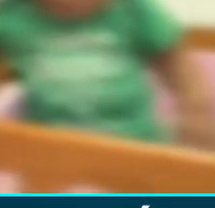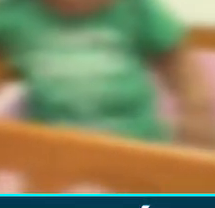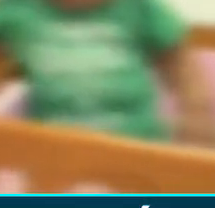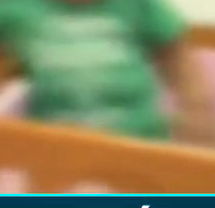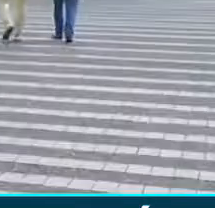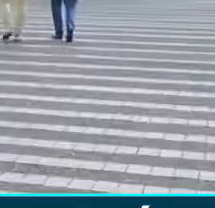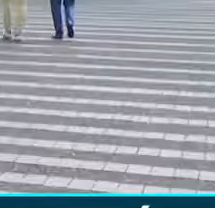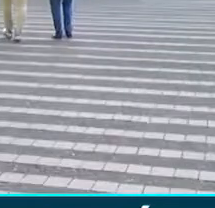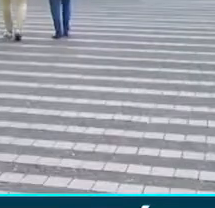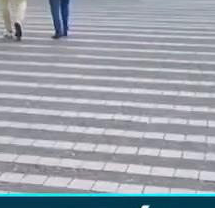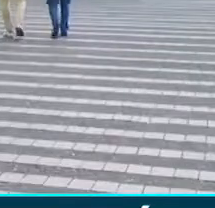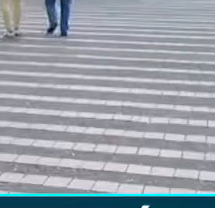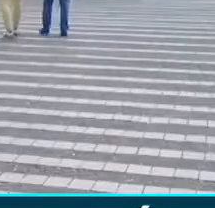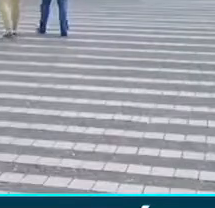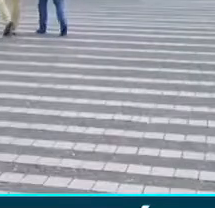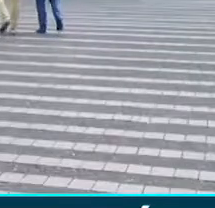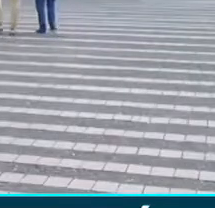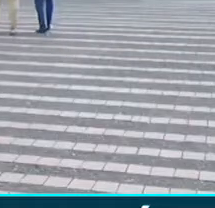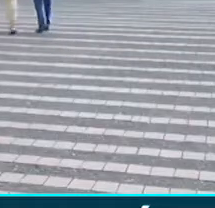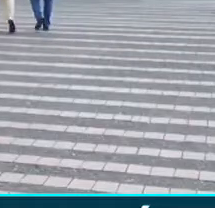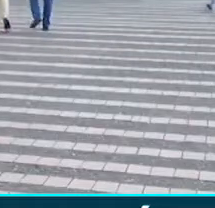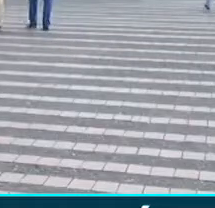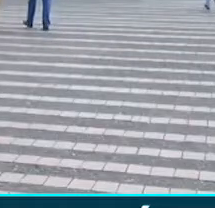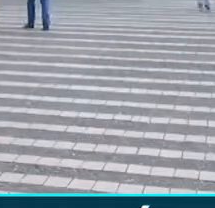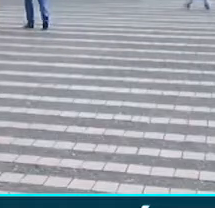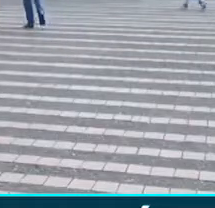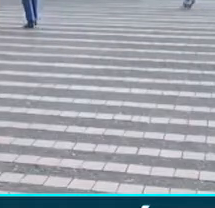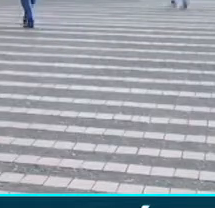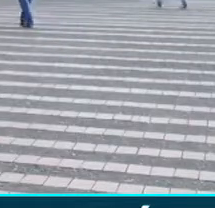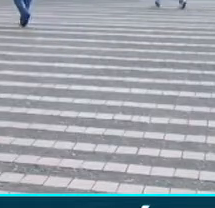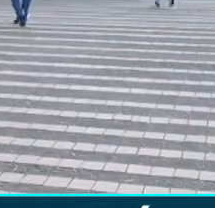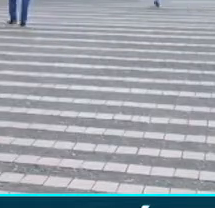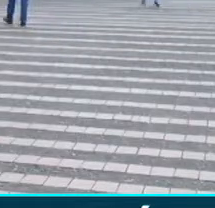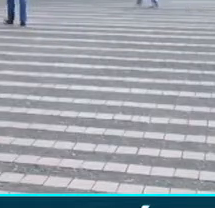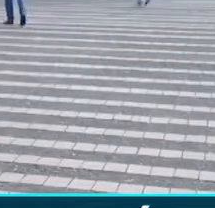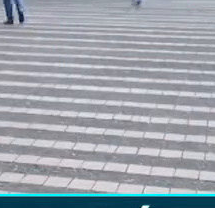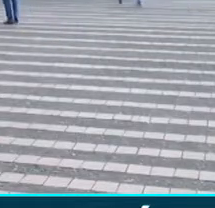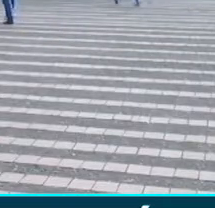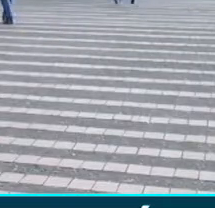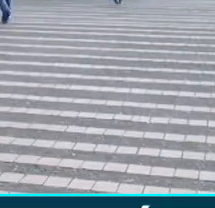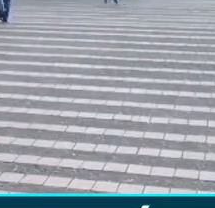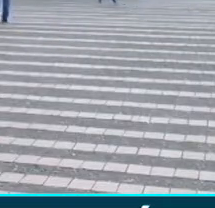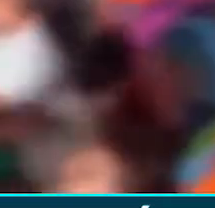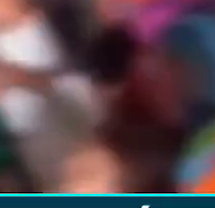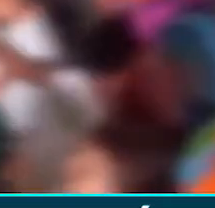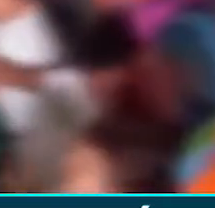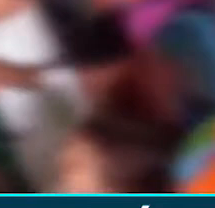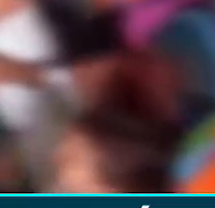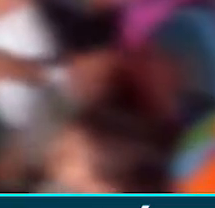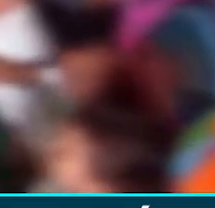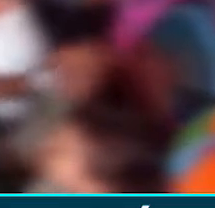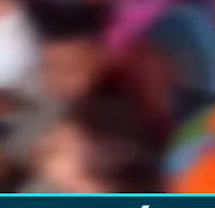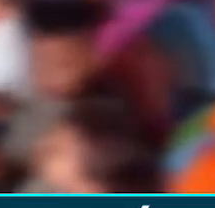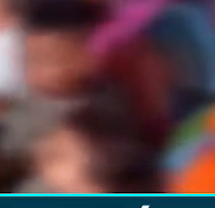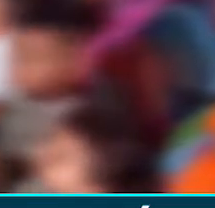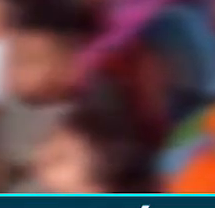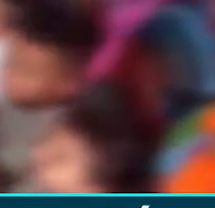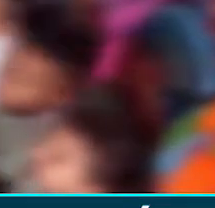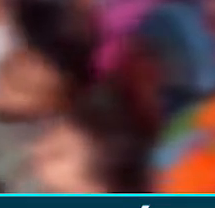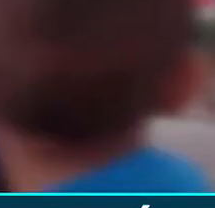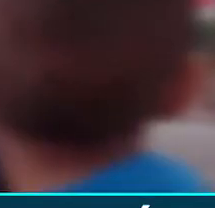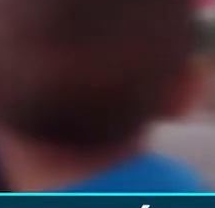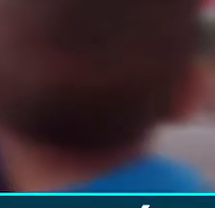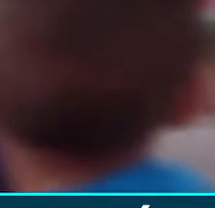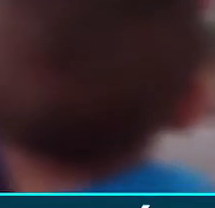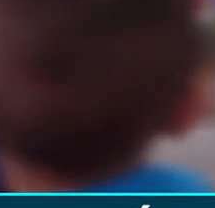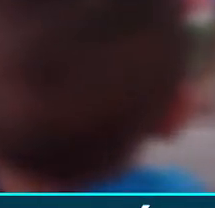operadores que llegan al municipio, al departamento de Caldas, es que no hagan una catástrofe laboral. Que mantengan ese número de empleos para